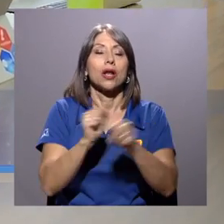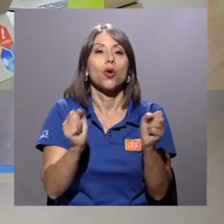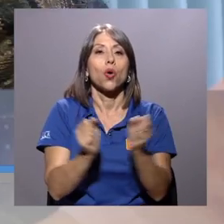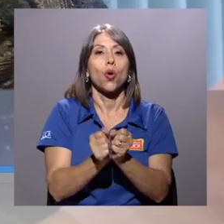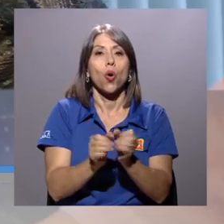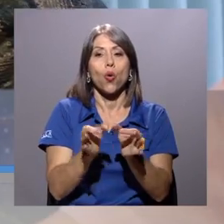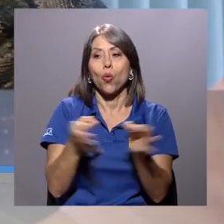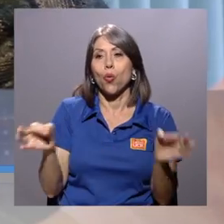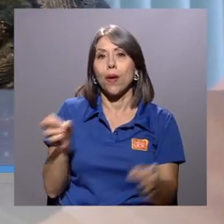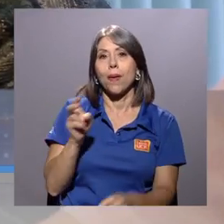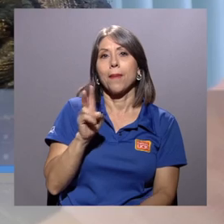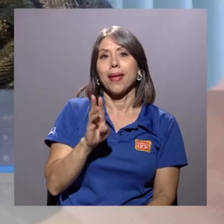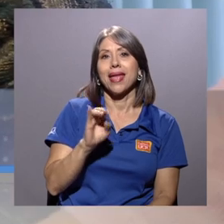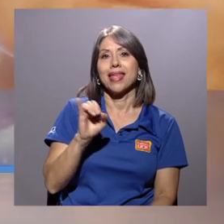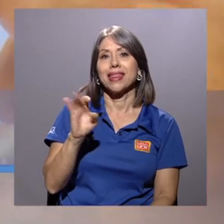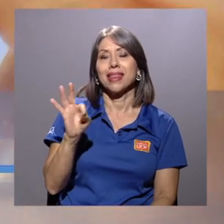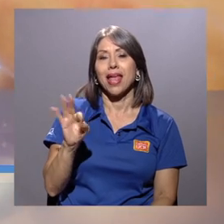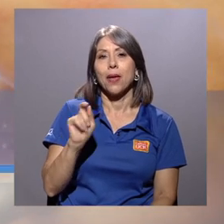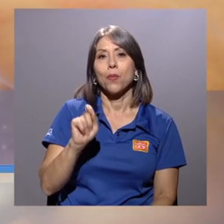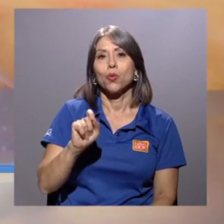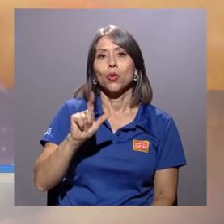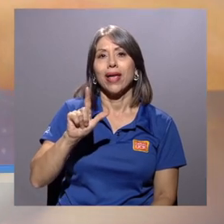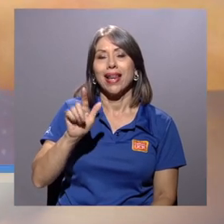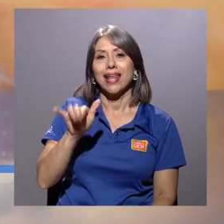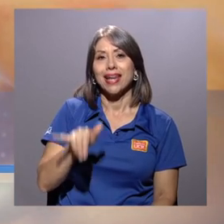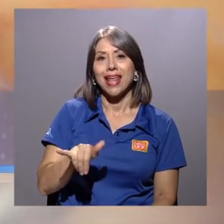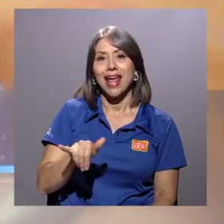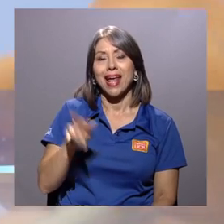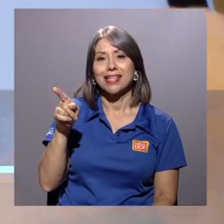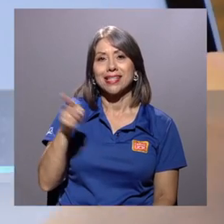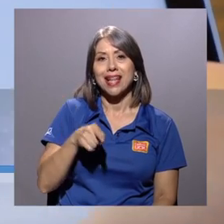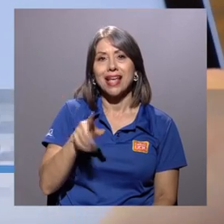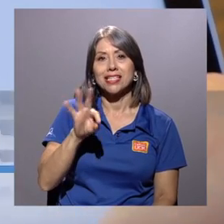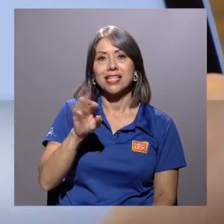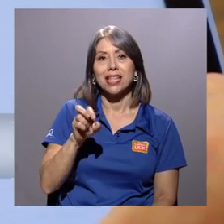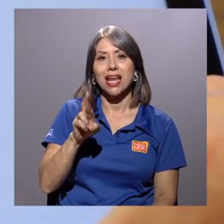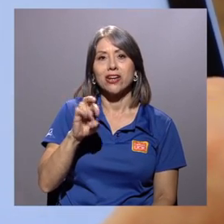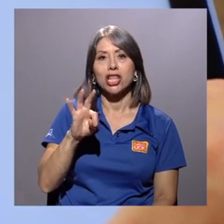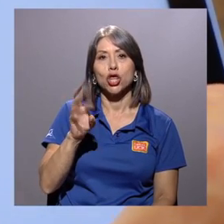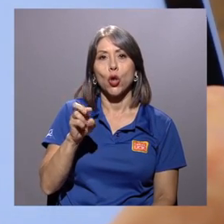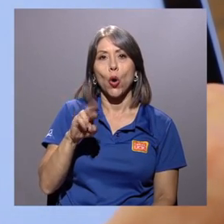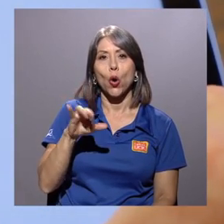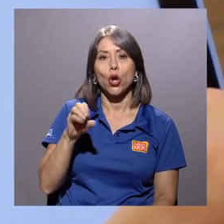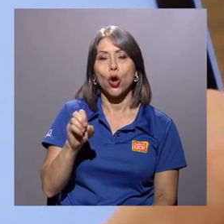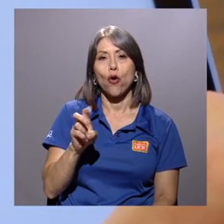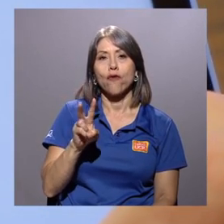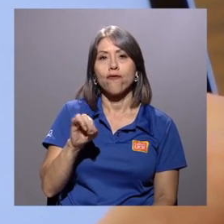enlace bit.ly slash territorio vivo.